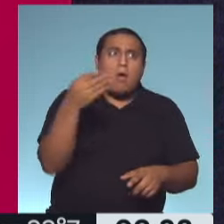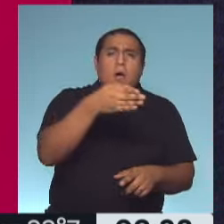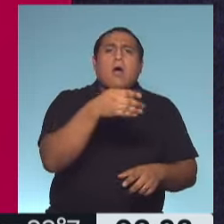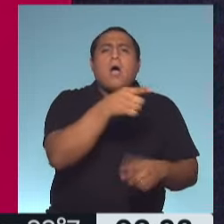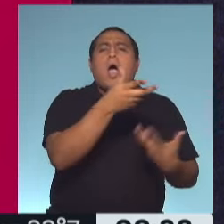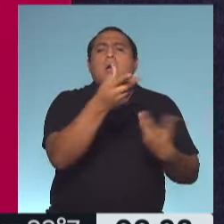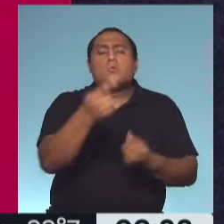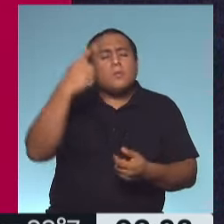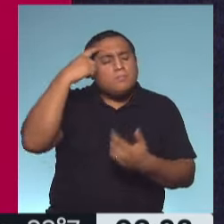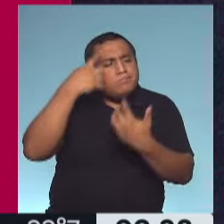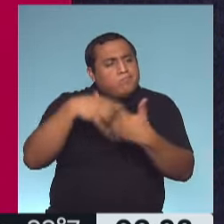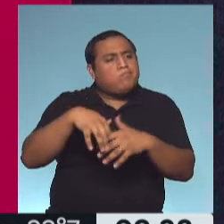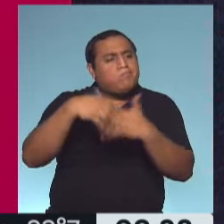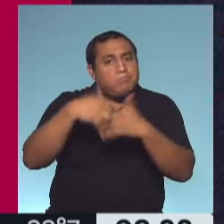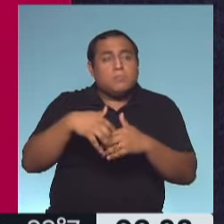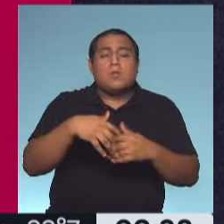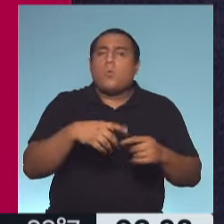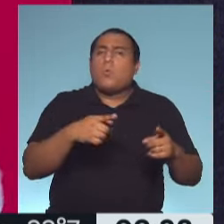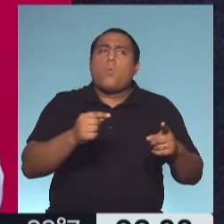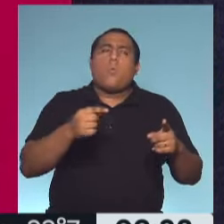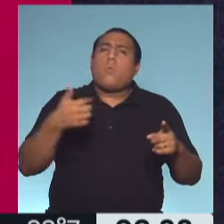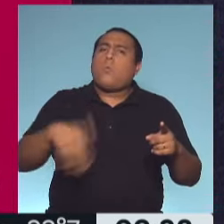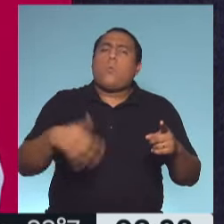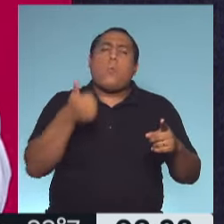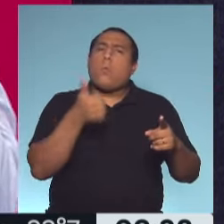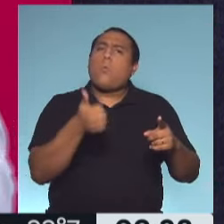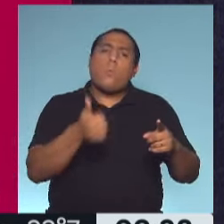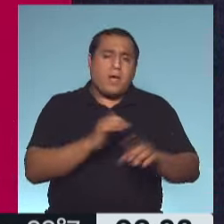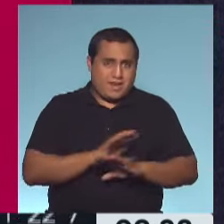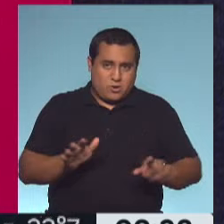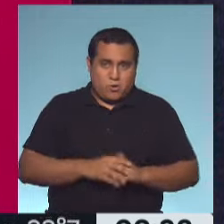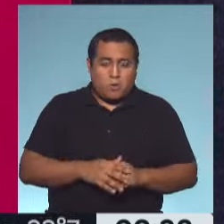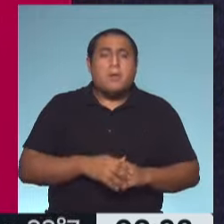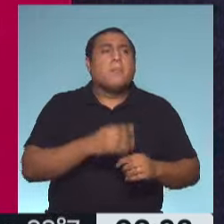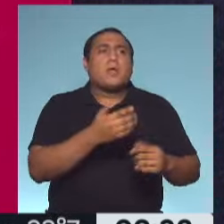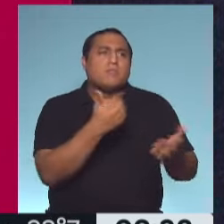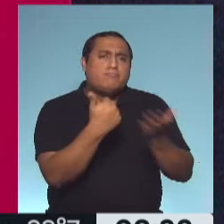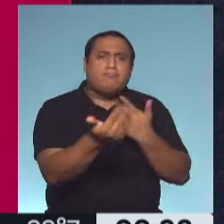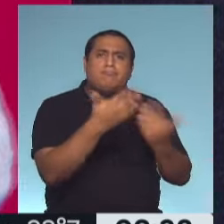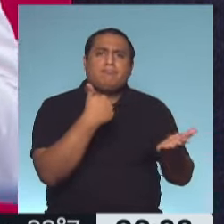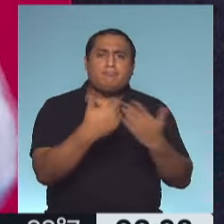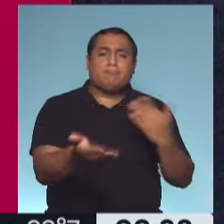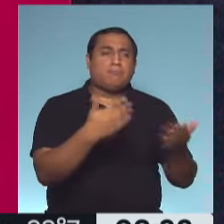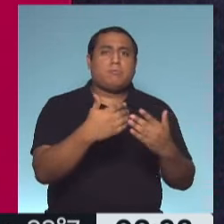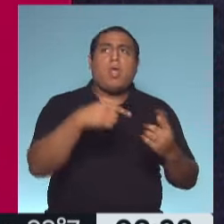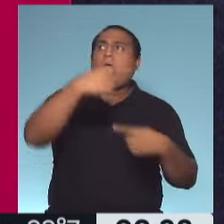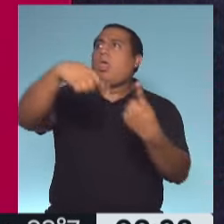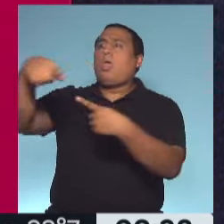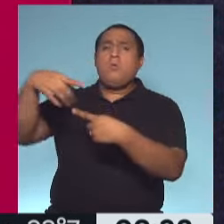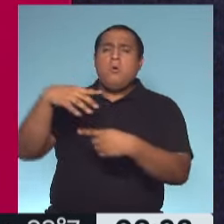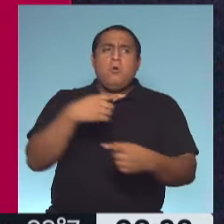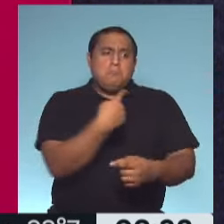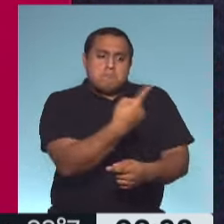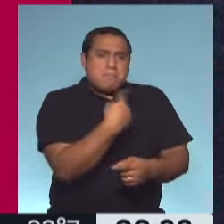de reflexión y es muy valioso. Es un espacio de confidencialidad donde intentamos ponernos en